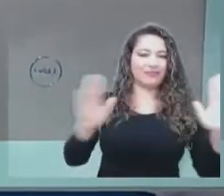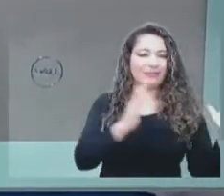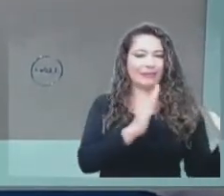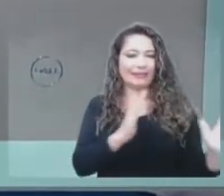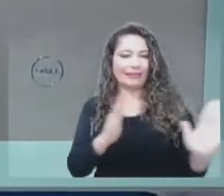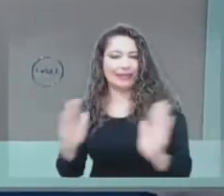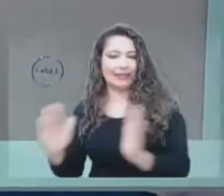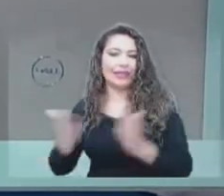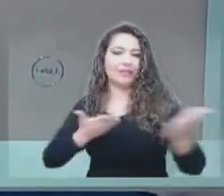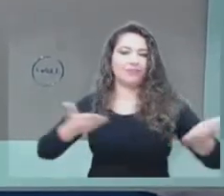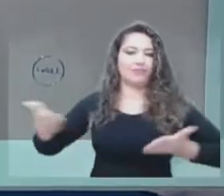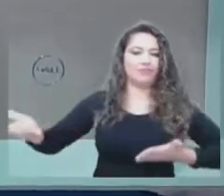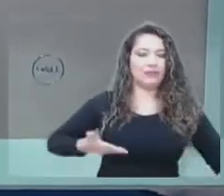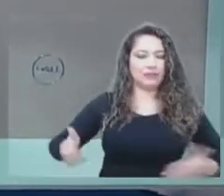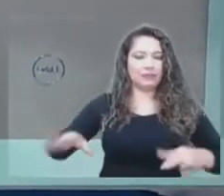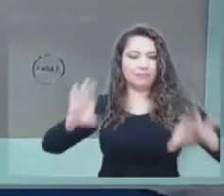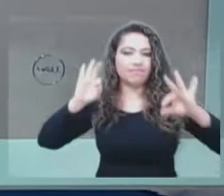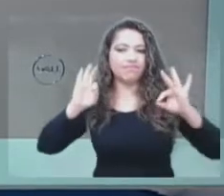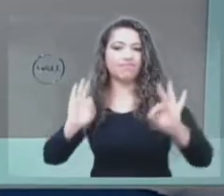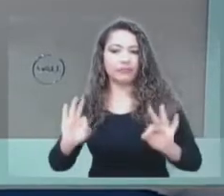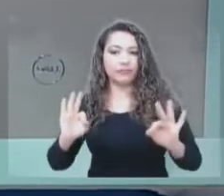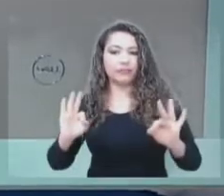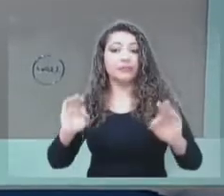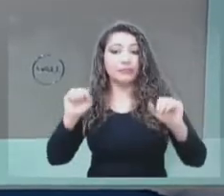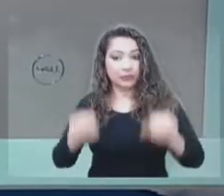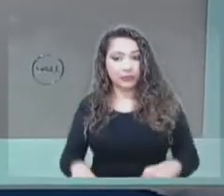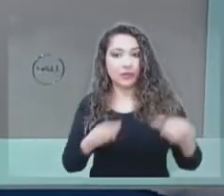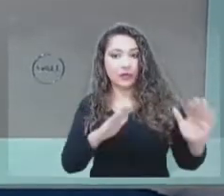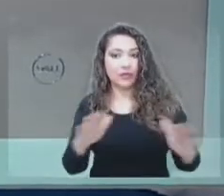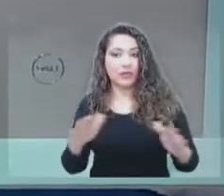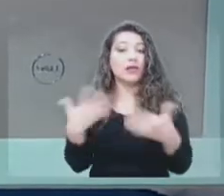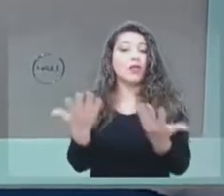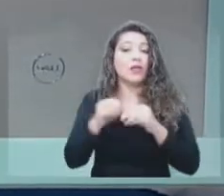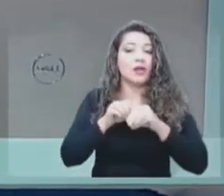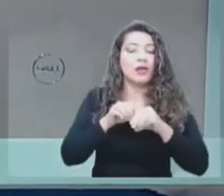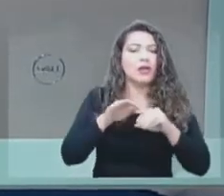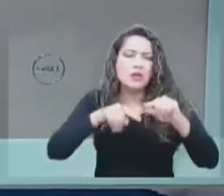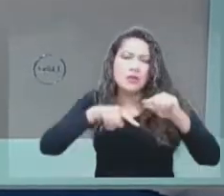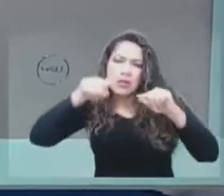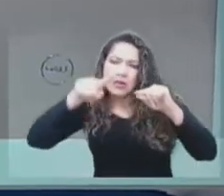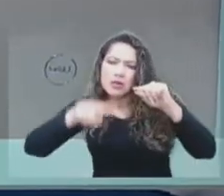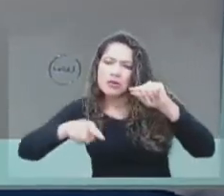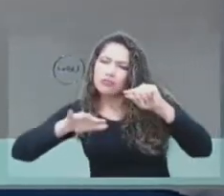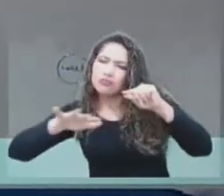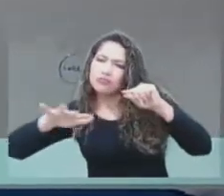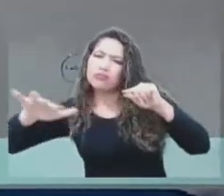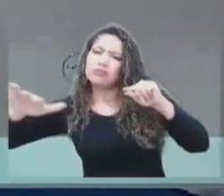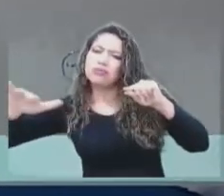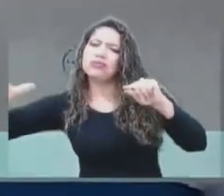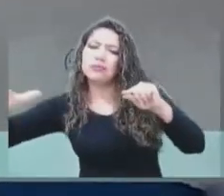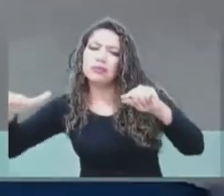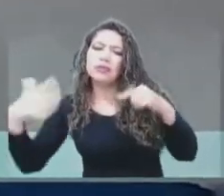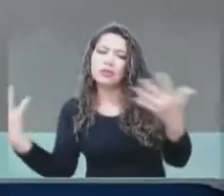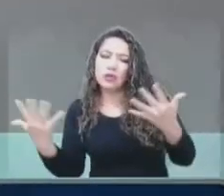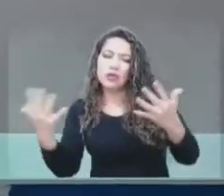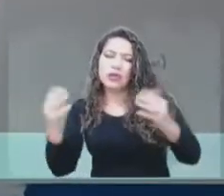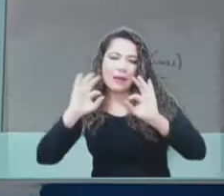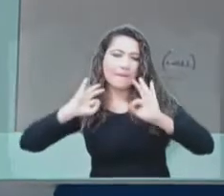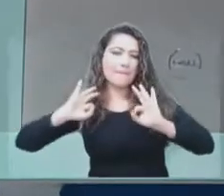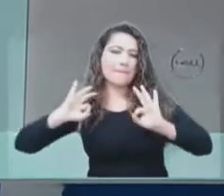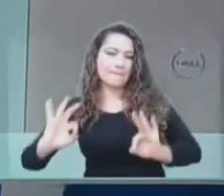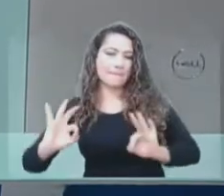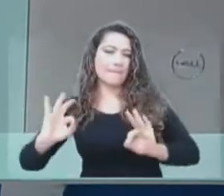determinar hasta dónde se propagan las señales y que permitan una buena calidad de servicio. De esa manera, logramos nosotros entonces